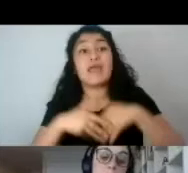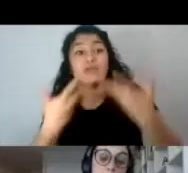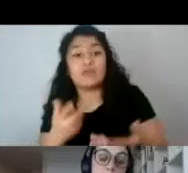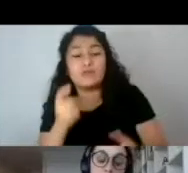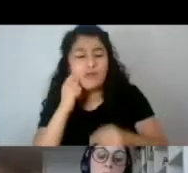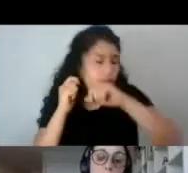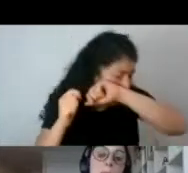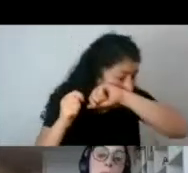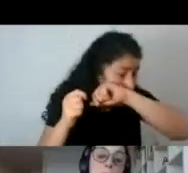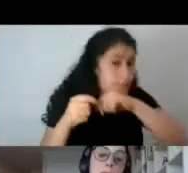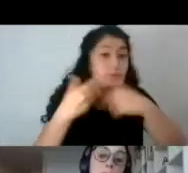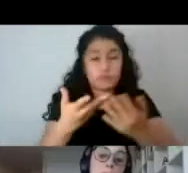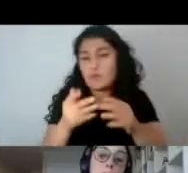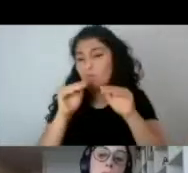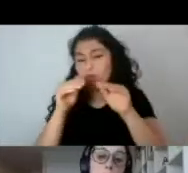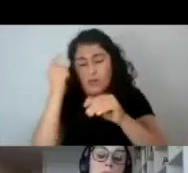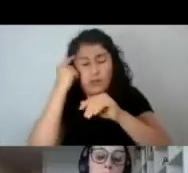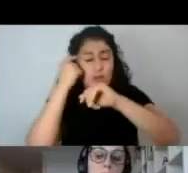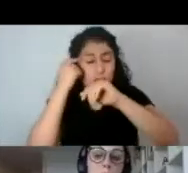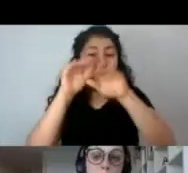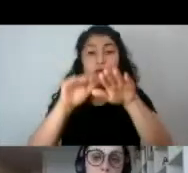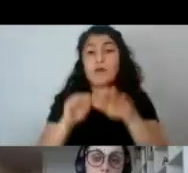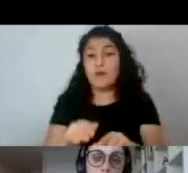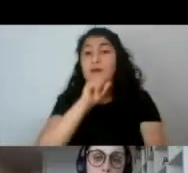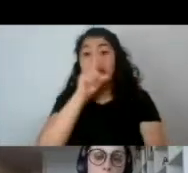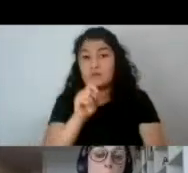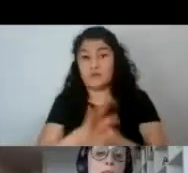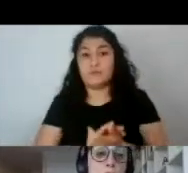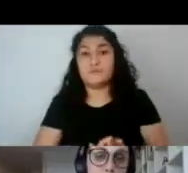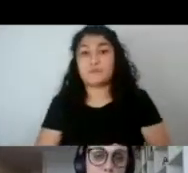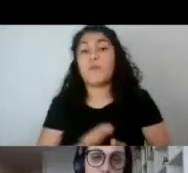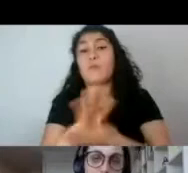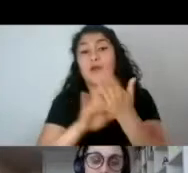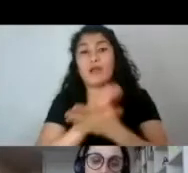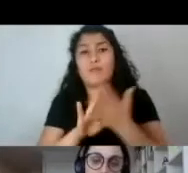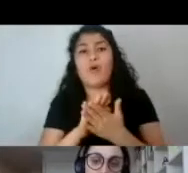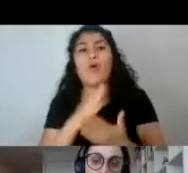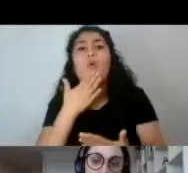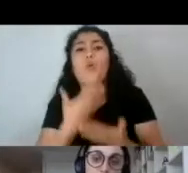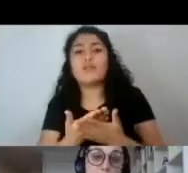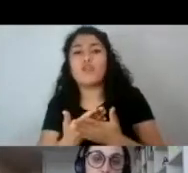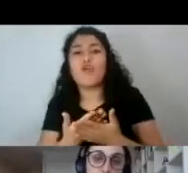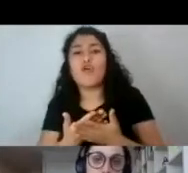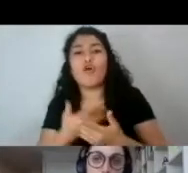podríamos hacernos esa misma pregunta con una novela juvenil. ¿Cuándo habla el personaje femenino? ¿Con